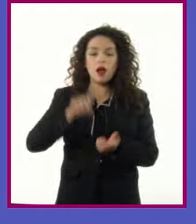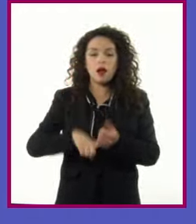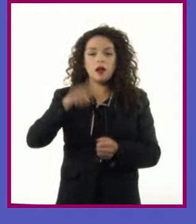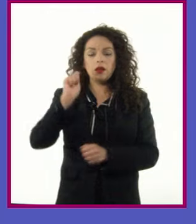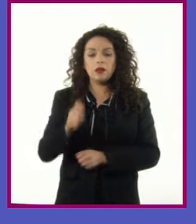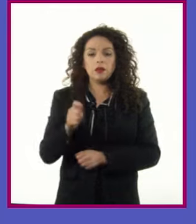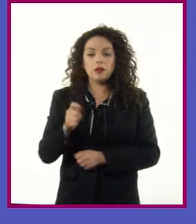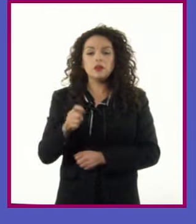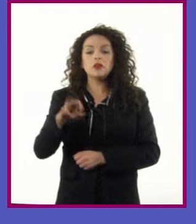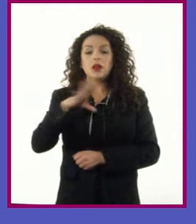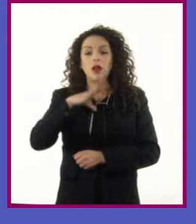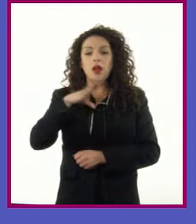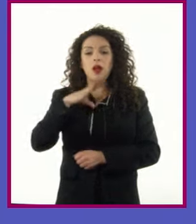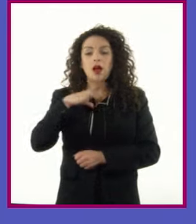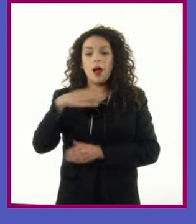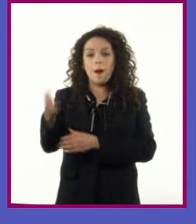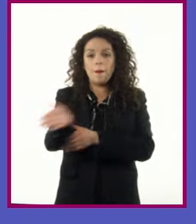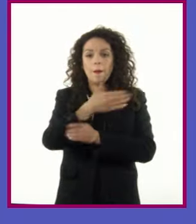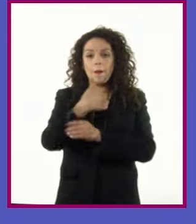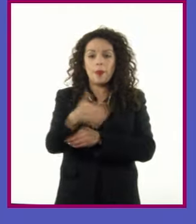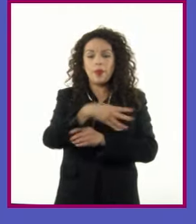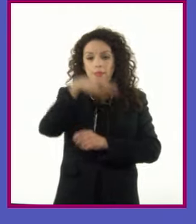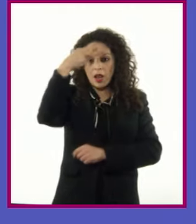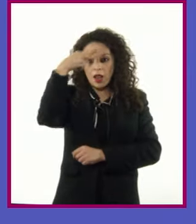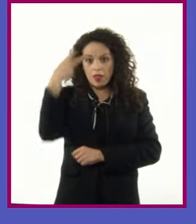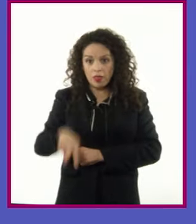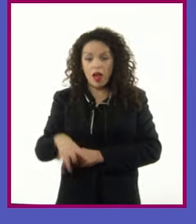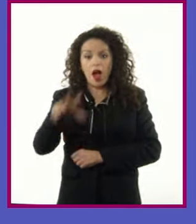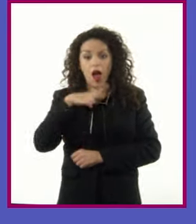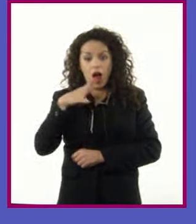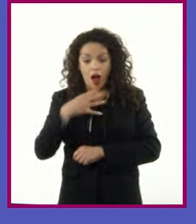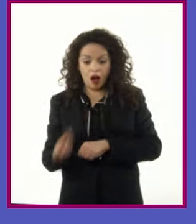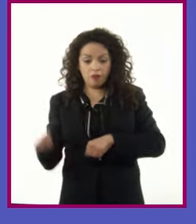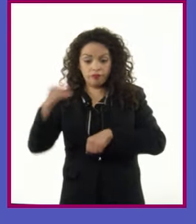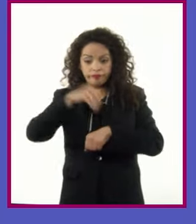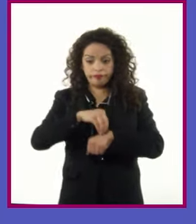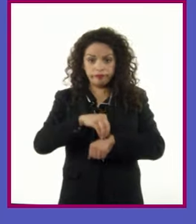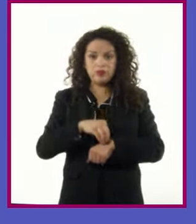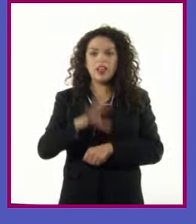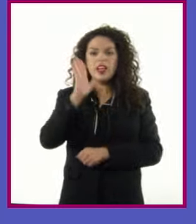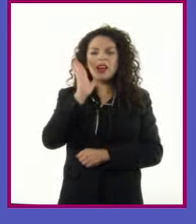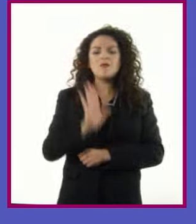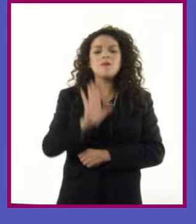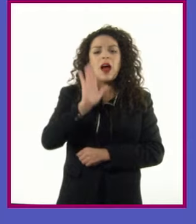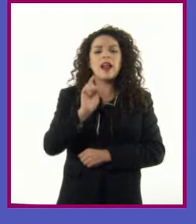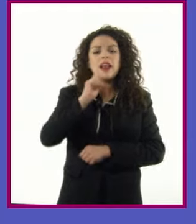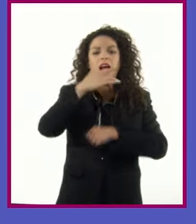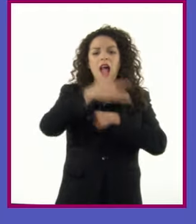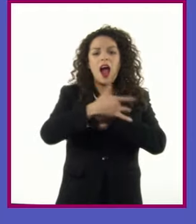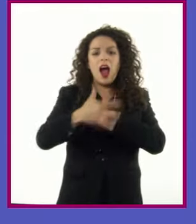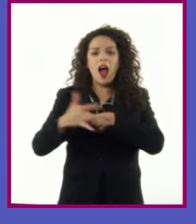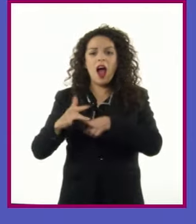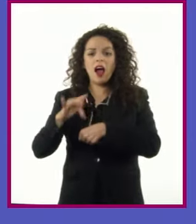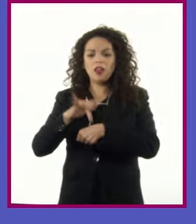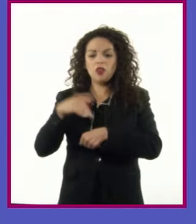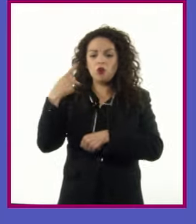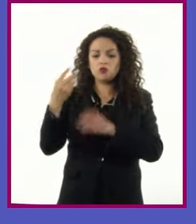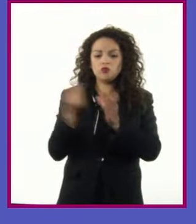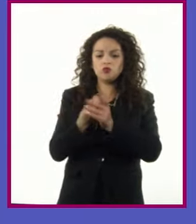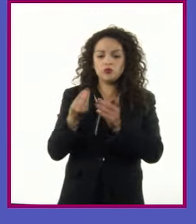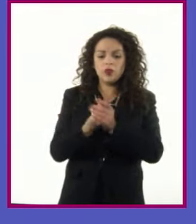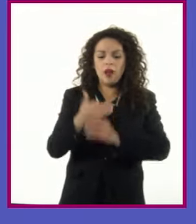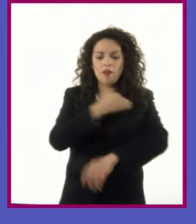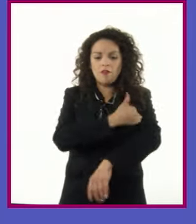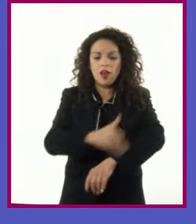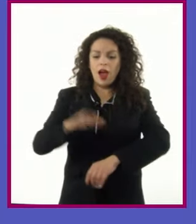en el escudo de la bandera de México Es una especie de cactus de la familia de las cactáceas Típica